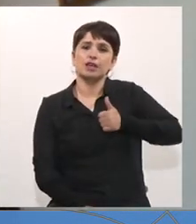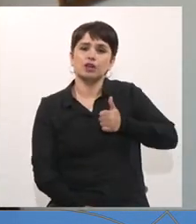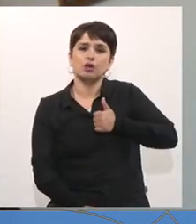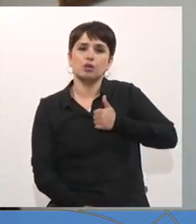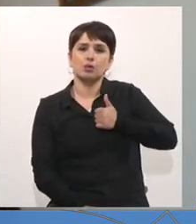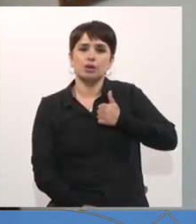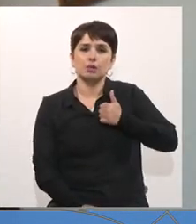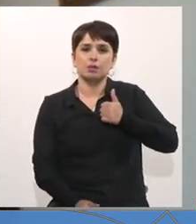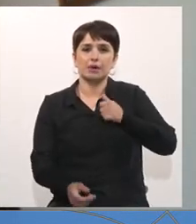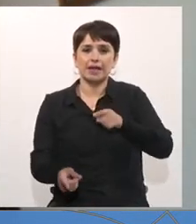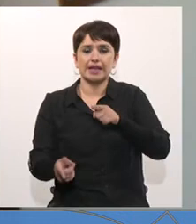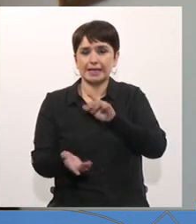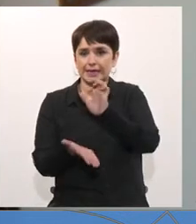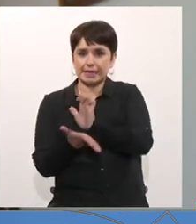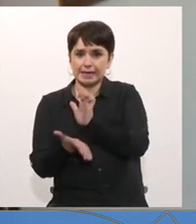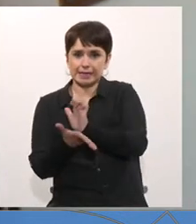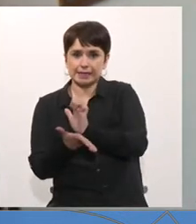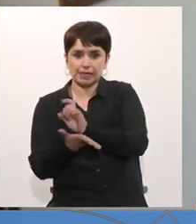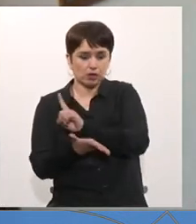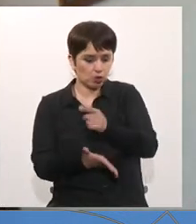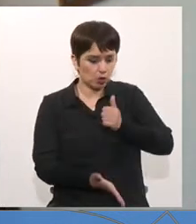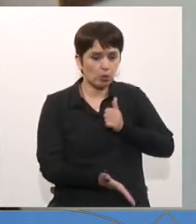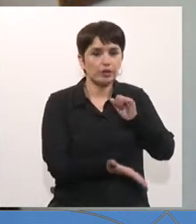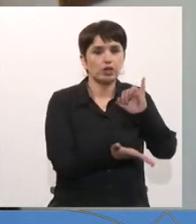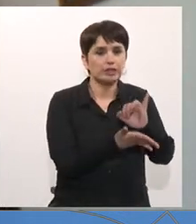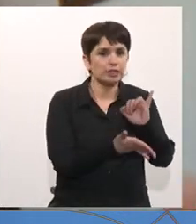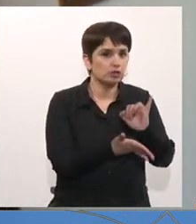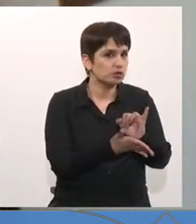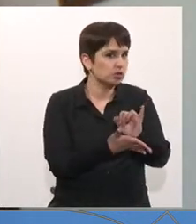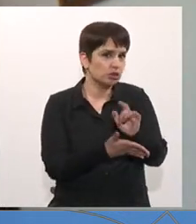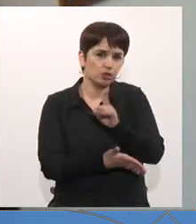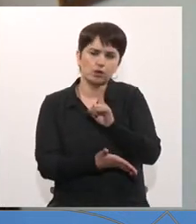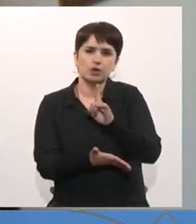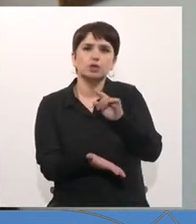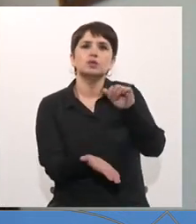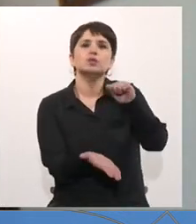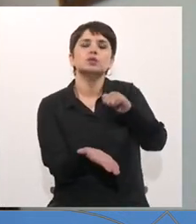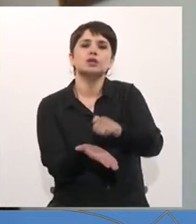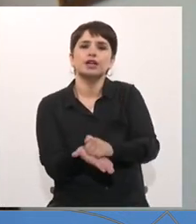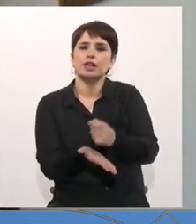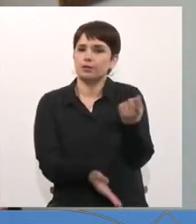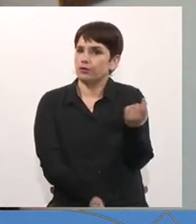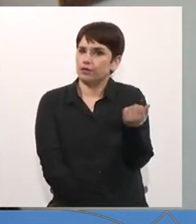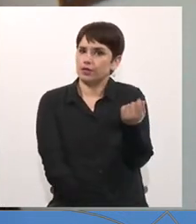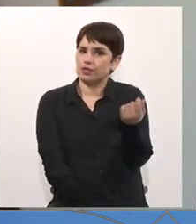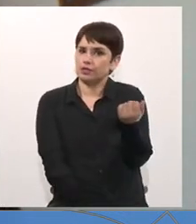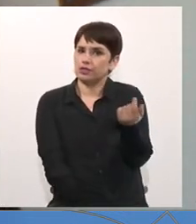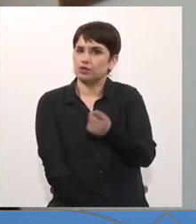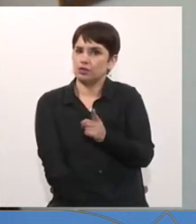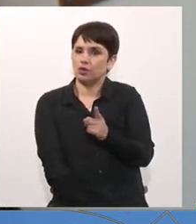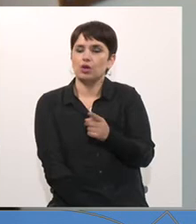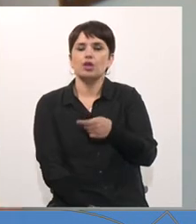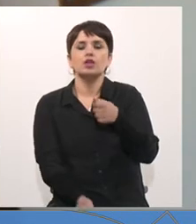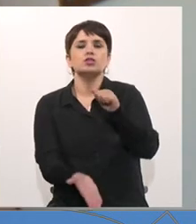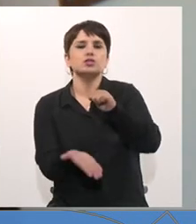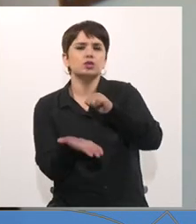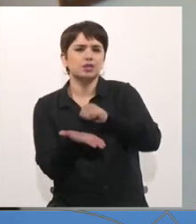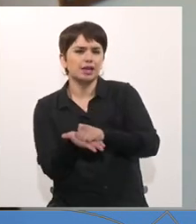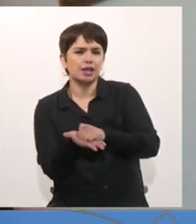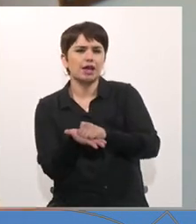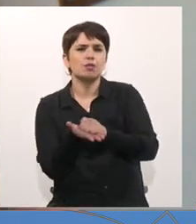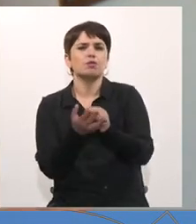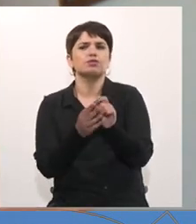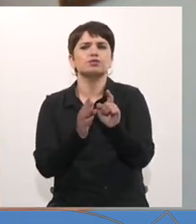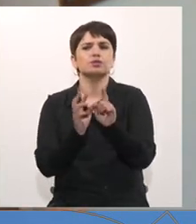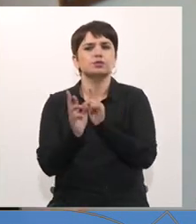el arrastre que tiene el Estado con estas instituciones, que no es una queja financiera, es una queja que tiene que ver con